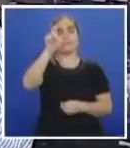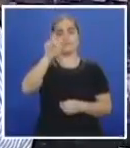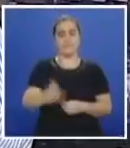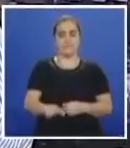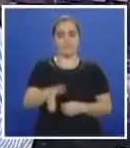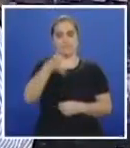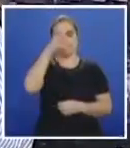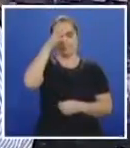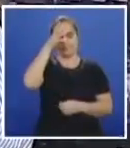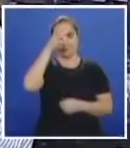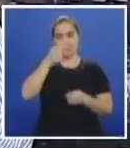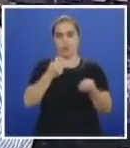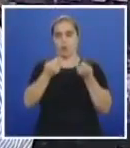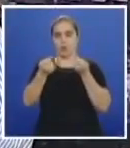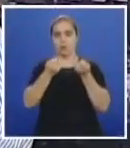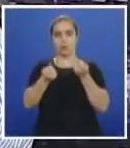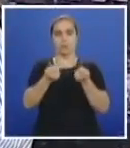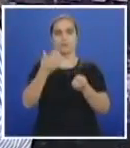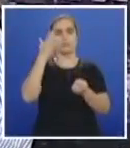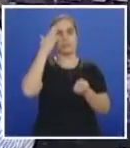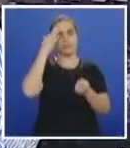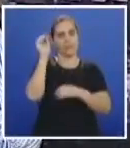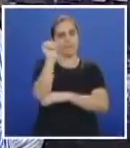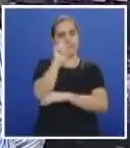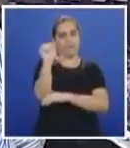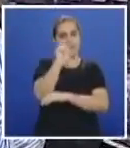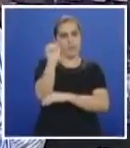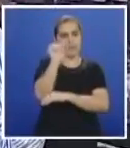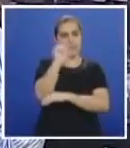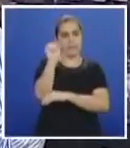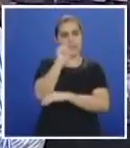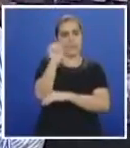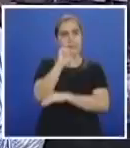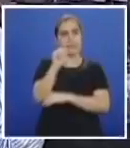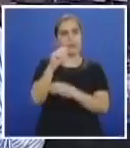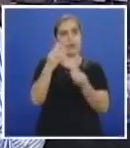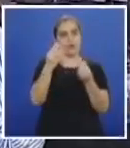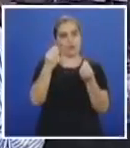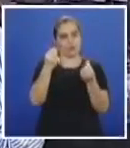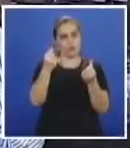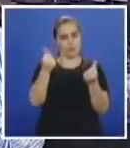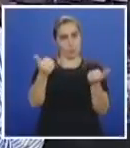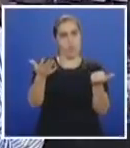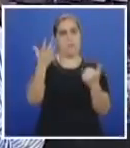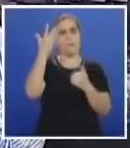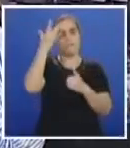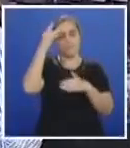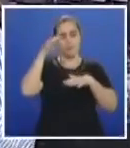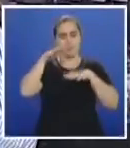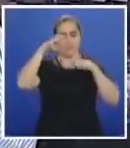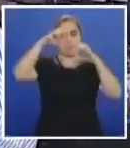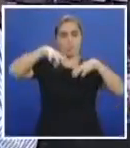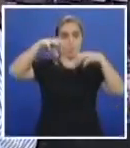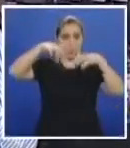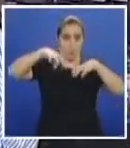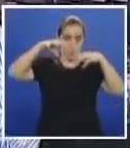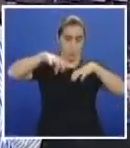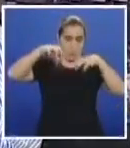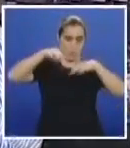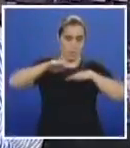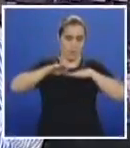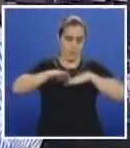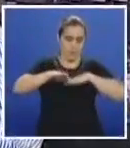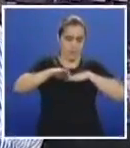Lógicamente, pues la velocidad de los vehículos ha venido disminuyendo sustancialmente porque está lloviendo. Y